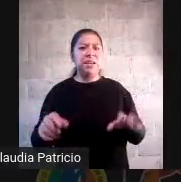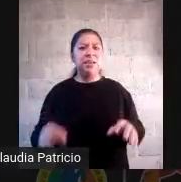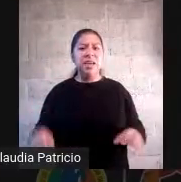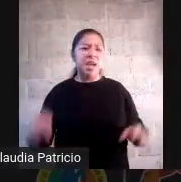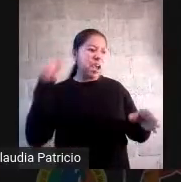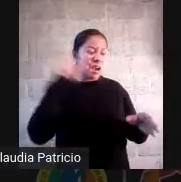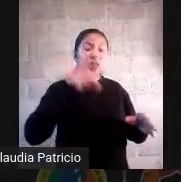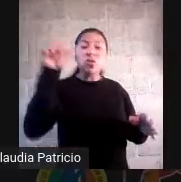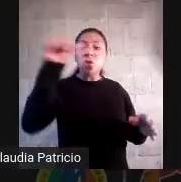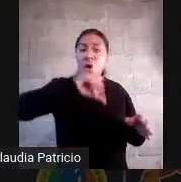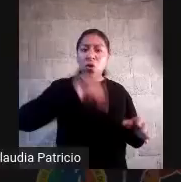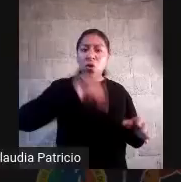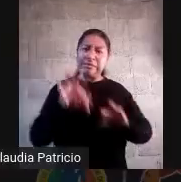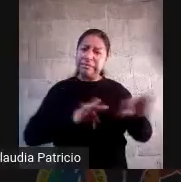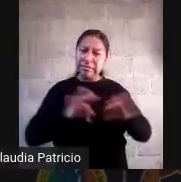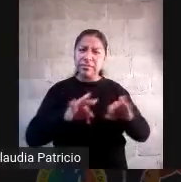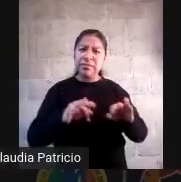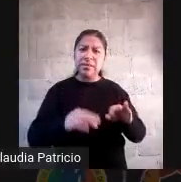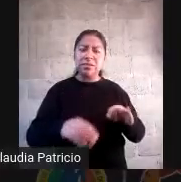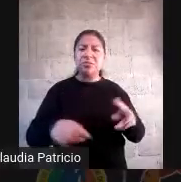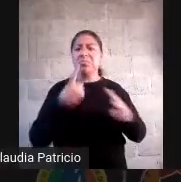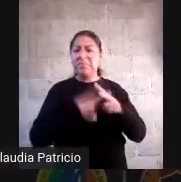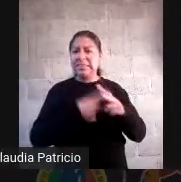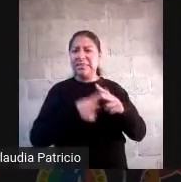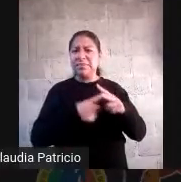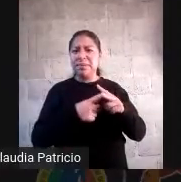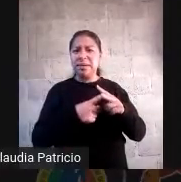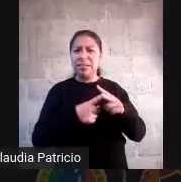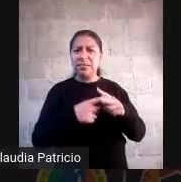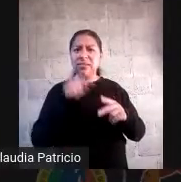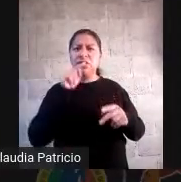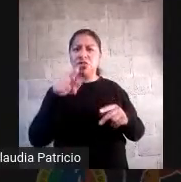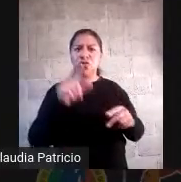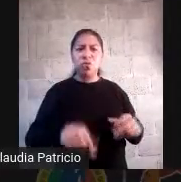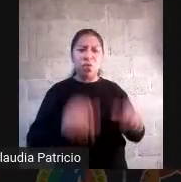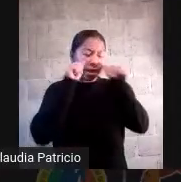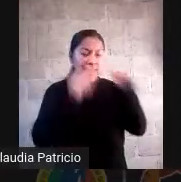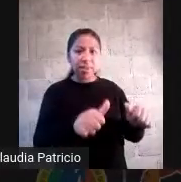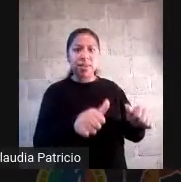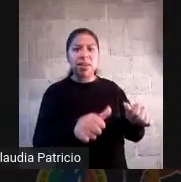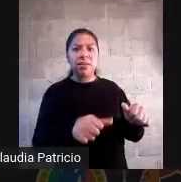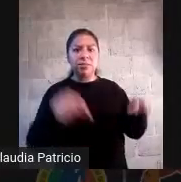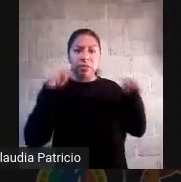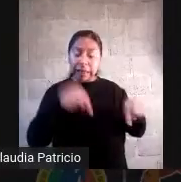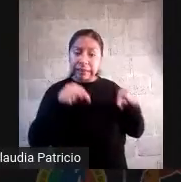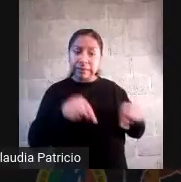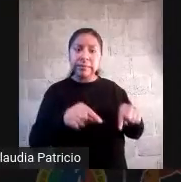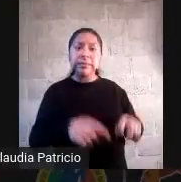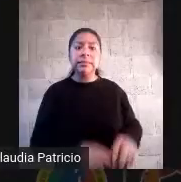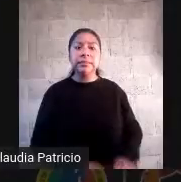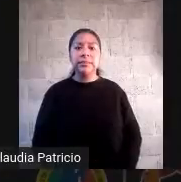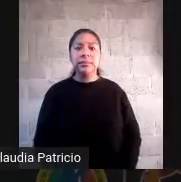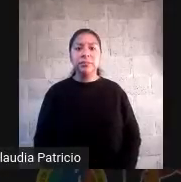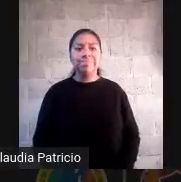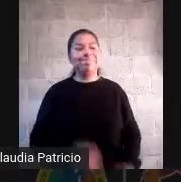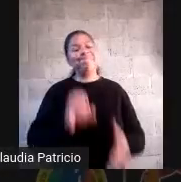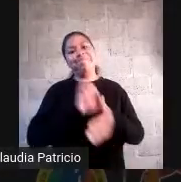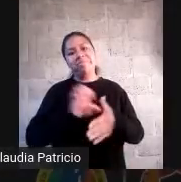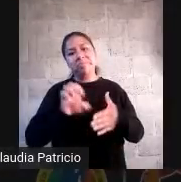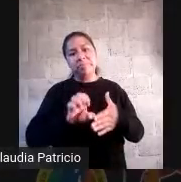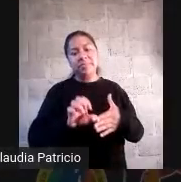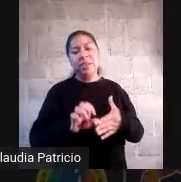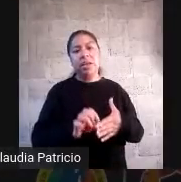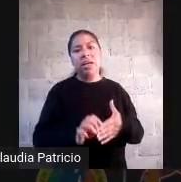ecosistemas estamos y no te vayas por otro lado centra tu atención hay acá atención y entonces ese interés genuino